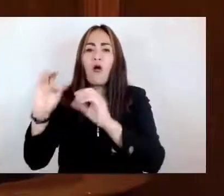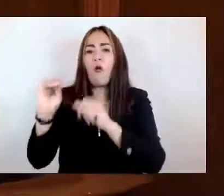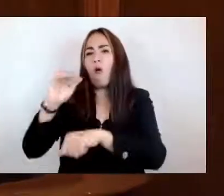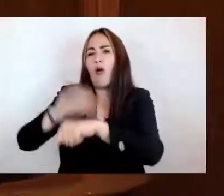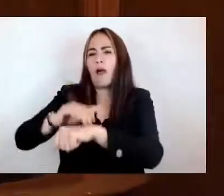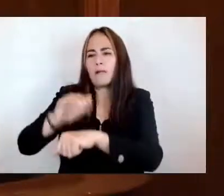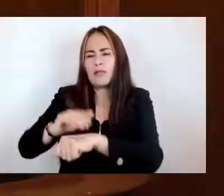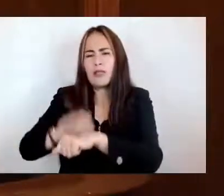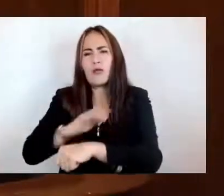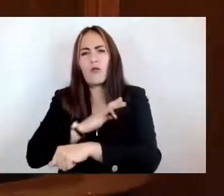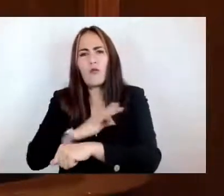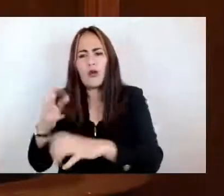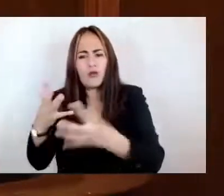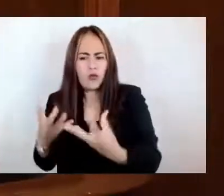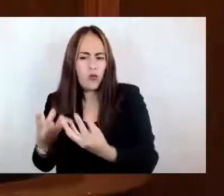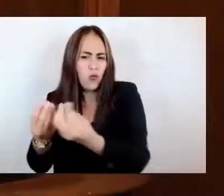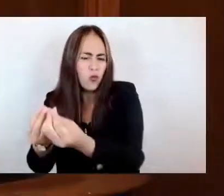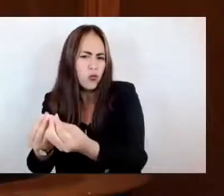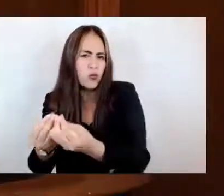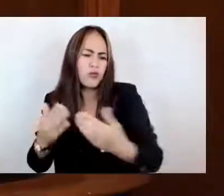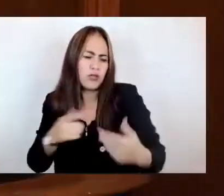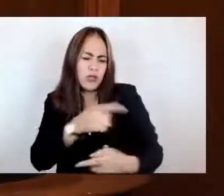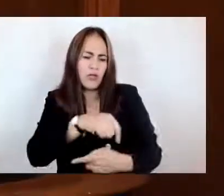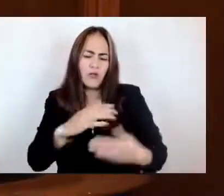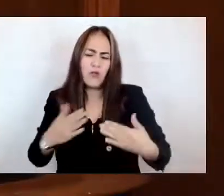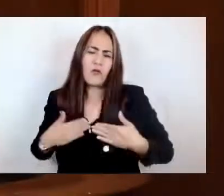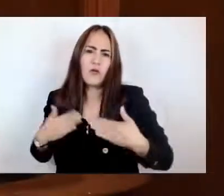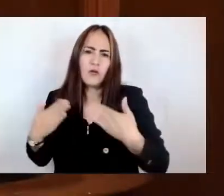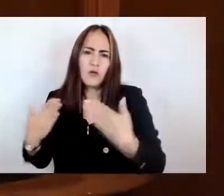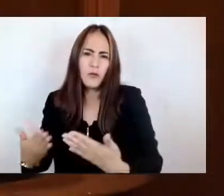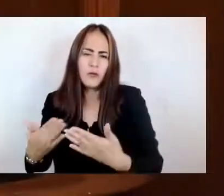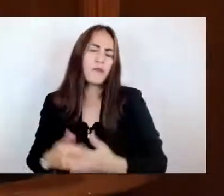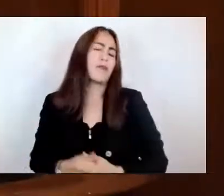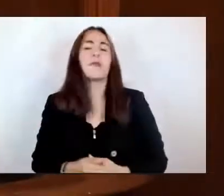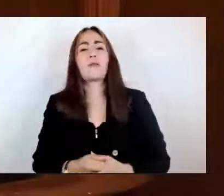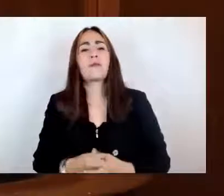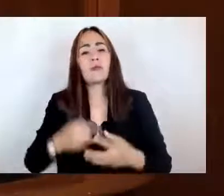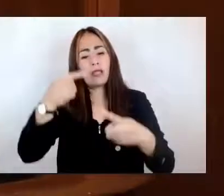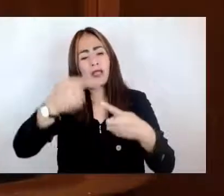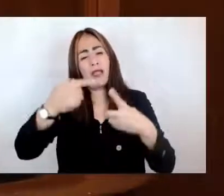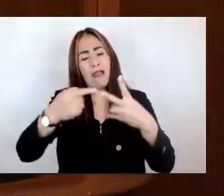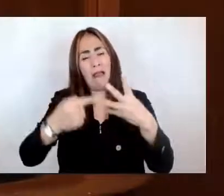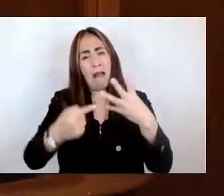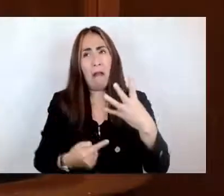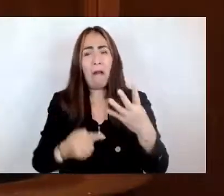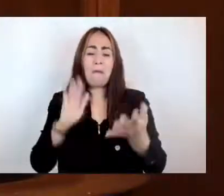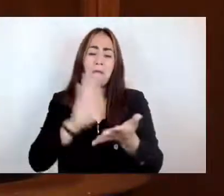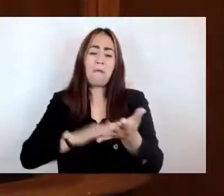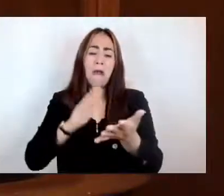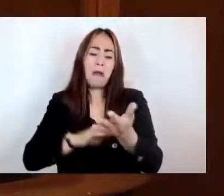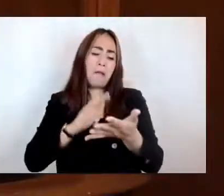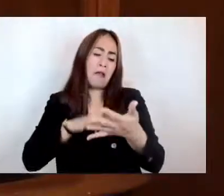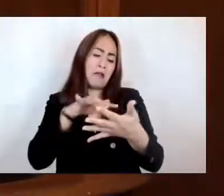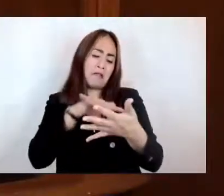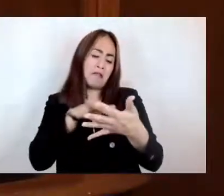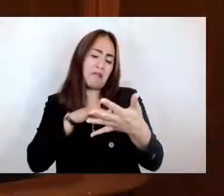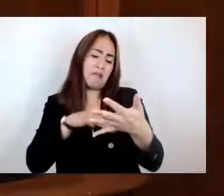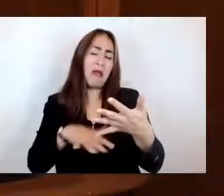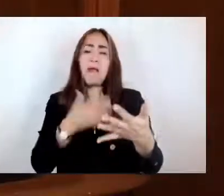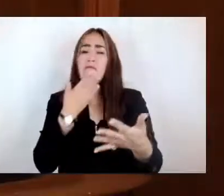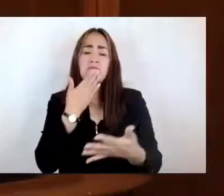que sea de su entera confianza. Y todo lo dicho pues suena muy bien en una visión lineal